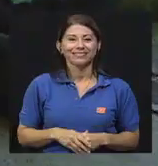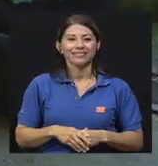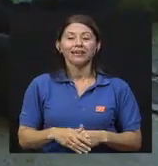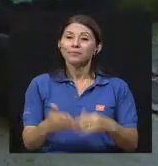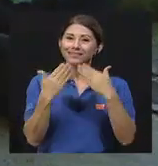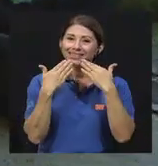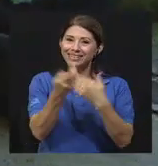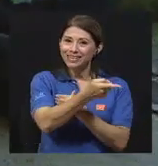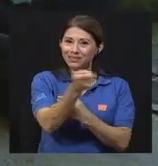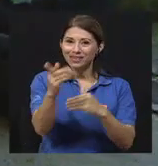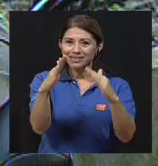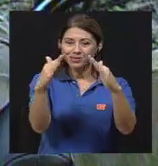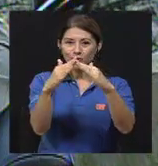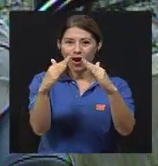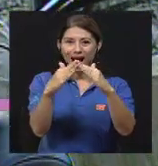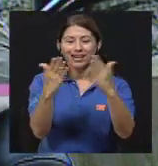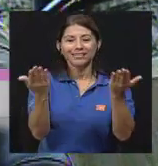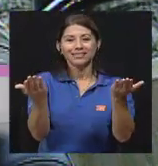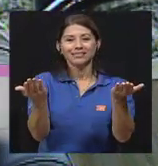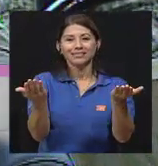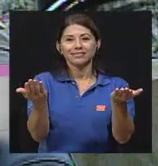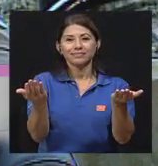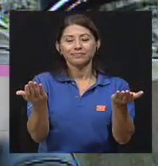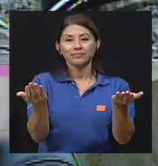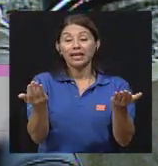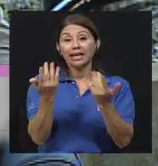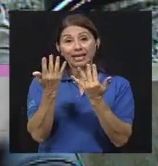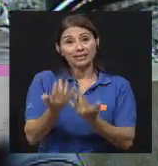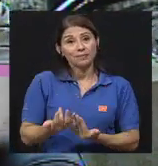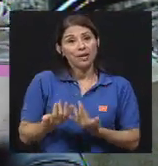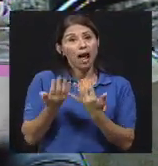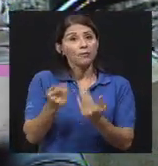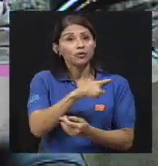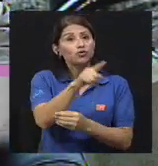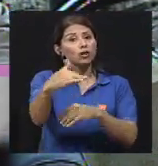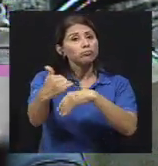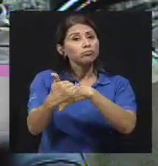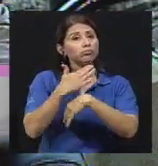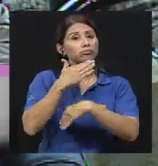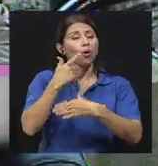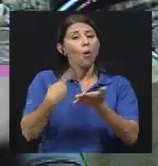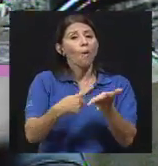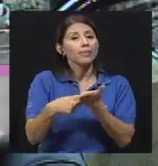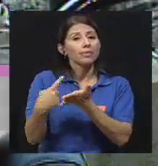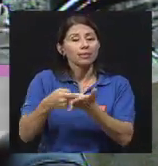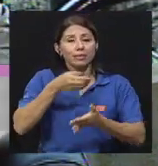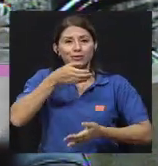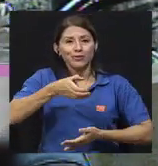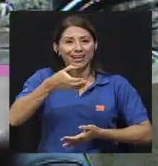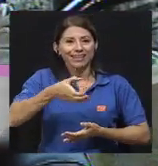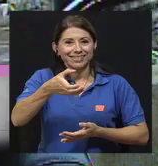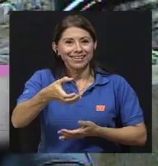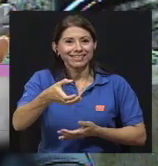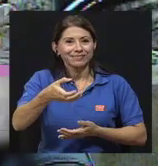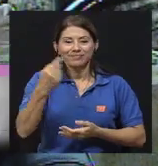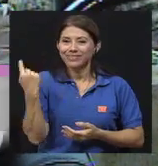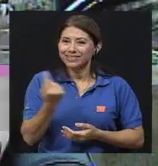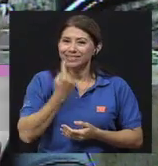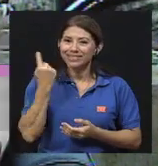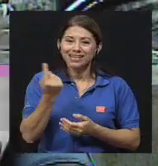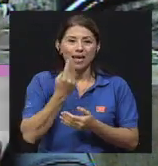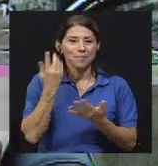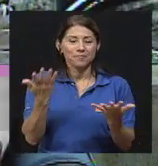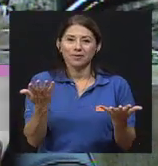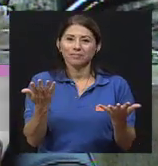Muchísimas gracias a ustedes en sus hogares y esperamos sus comentarios y sus sugerencias. Estamos siempre